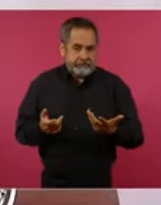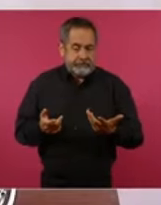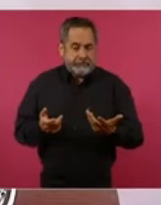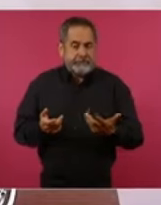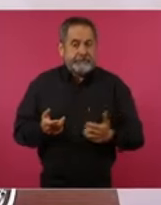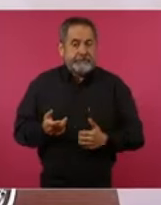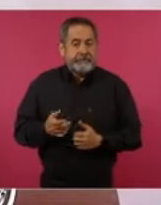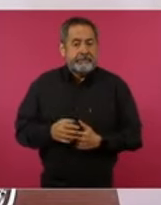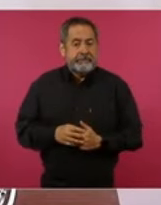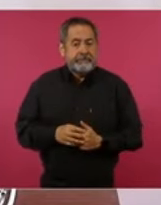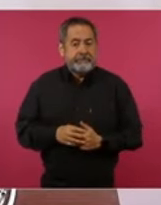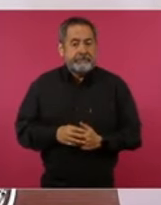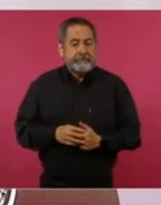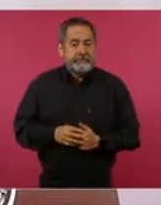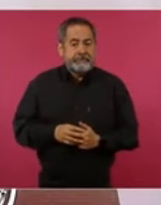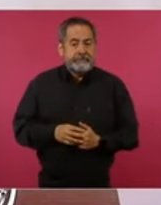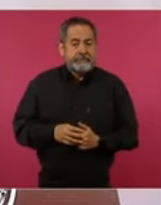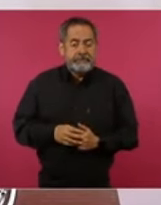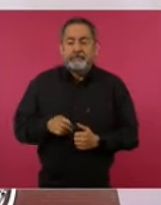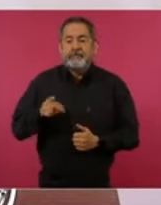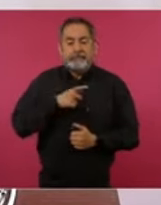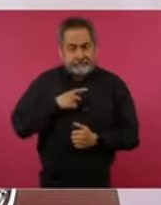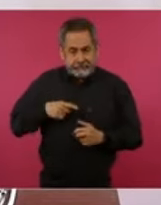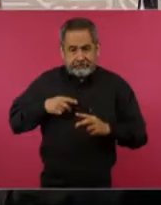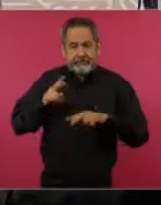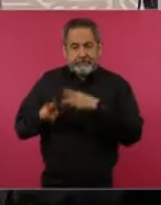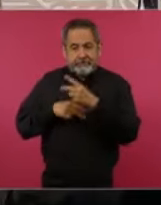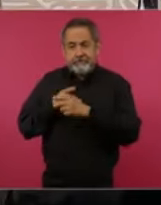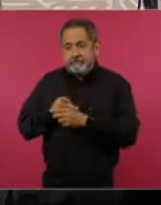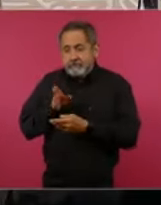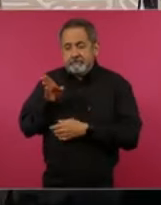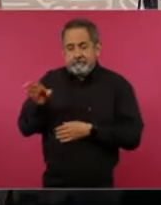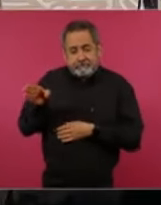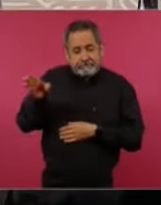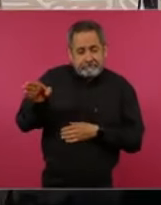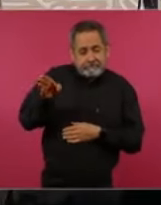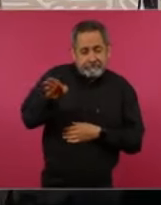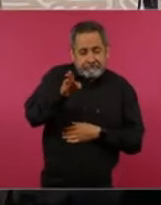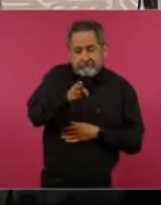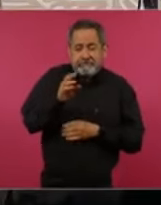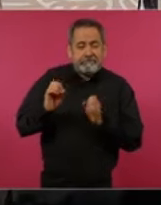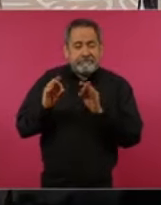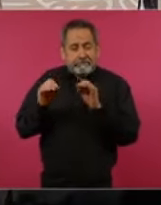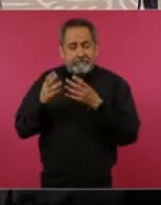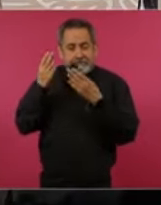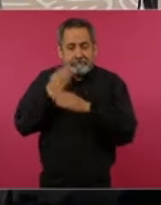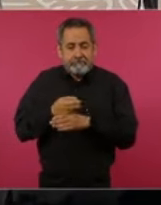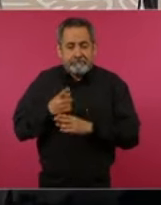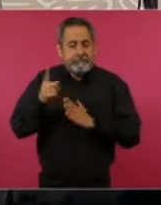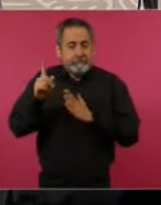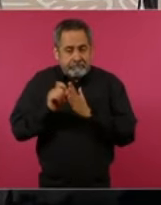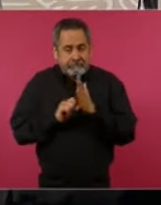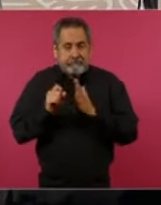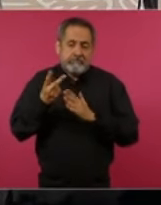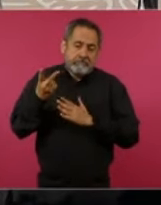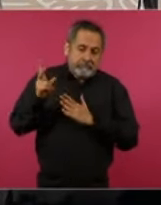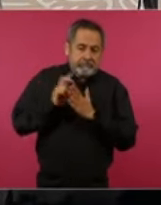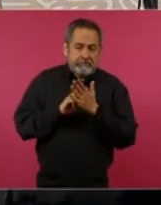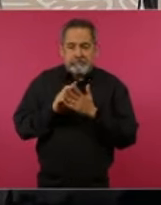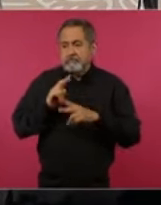en que tienen que ir a todas estas sucursales cada mes, cada dos meses